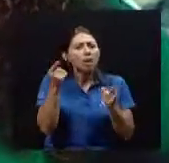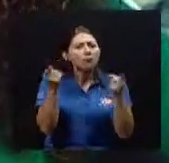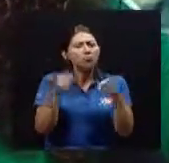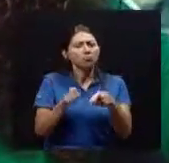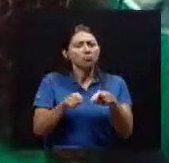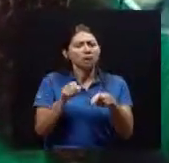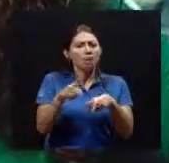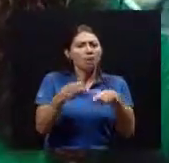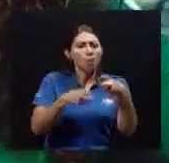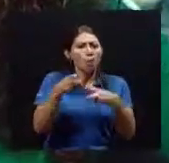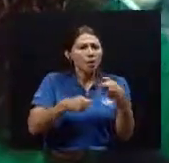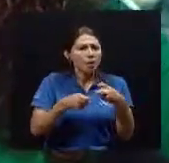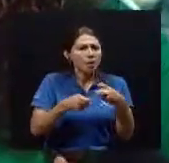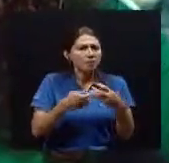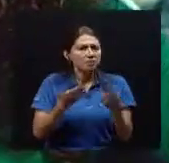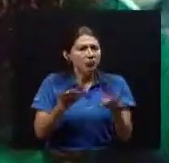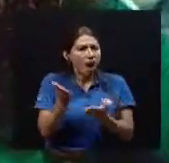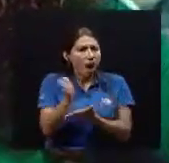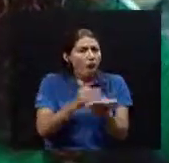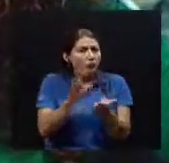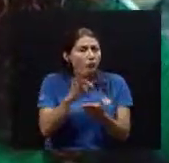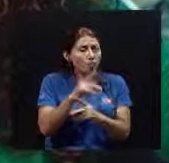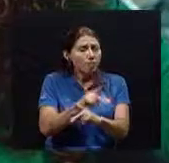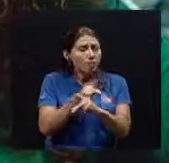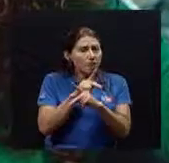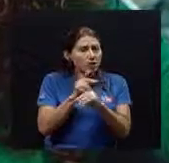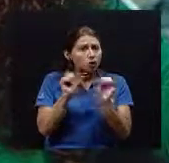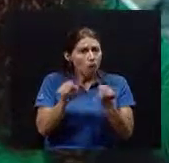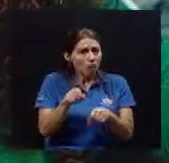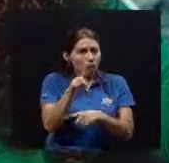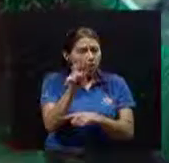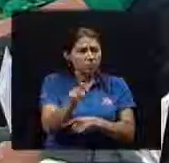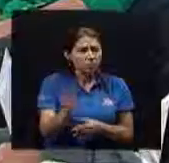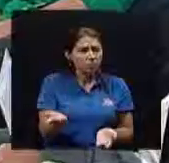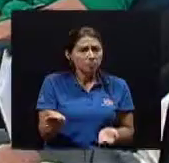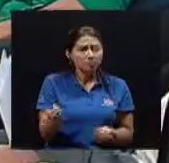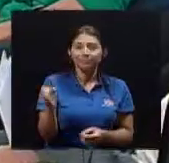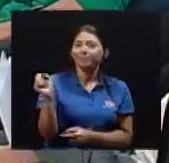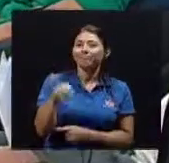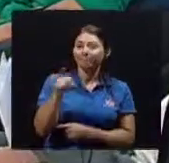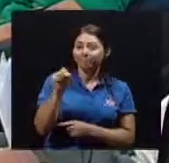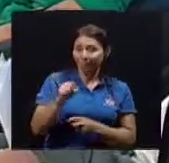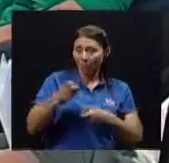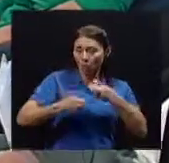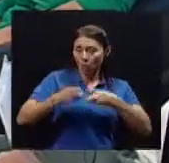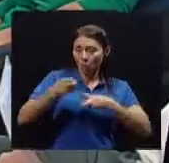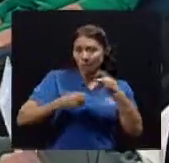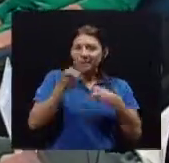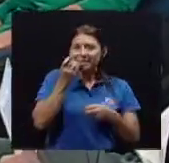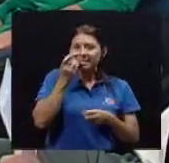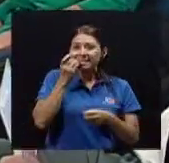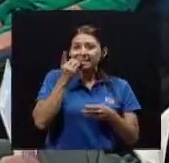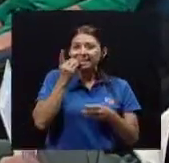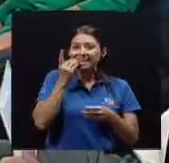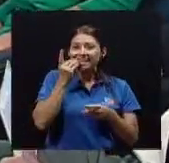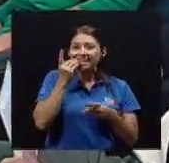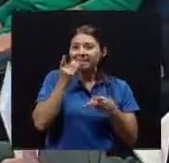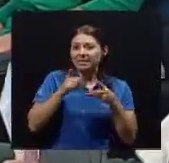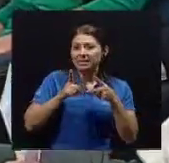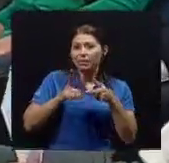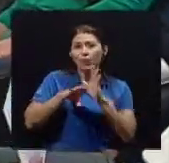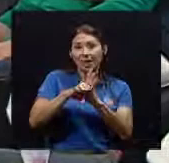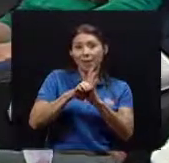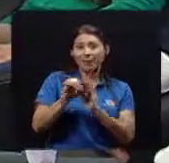aparecen Esos problemas ¿Existe alguna forma De prevenirlos? Si Los problemas Aparecen Digamos